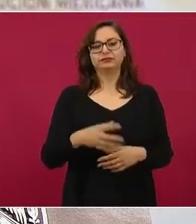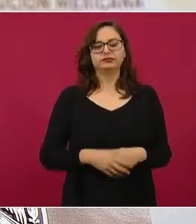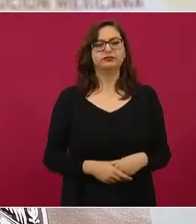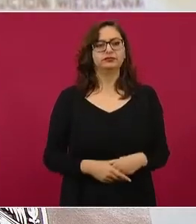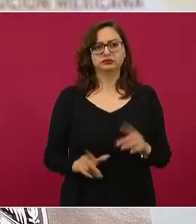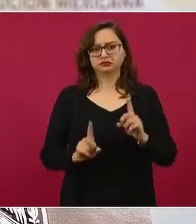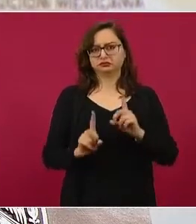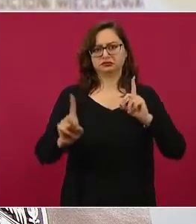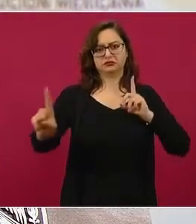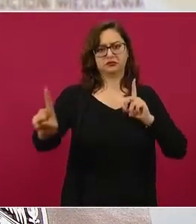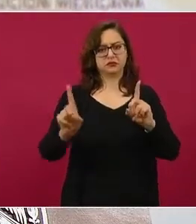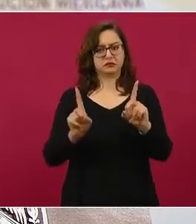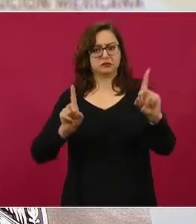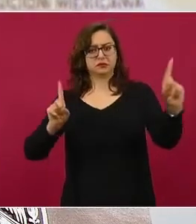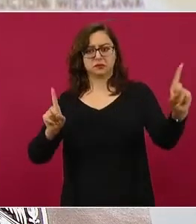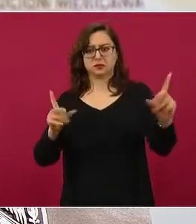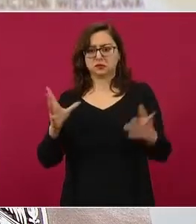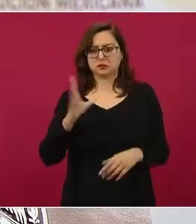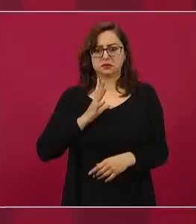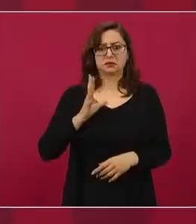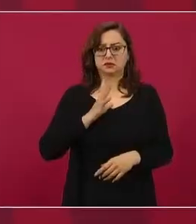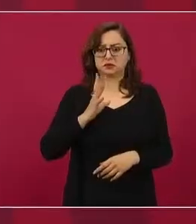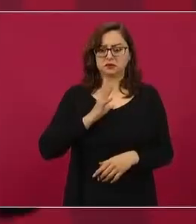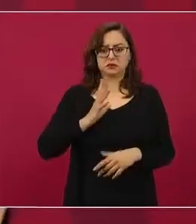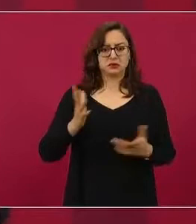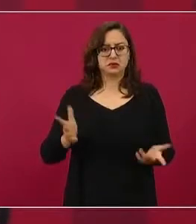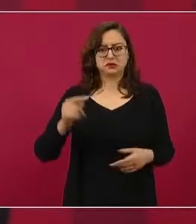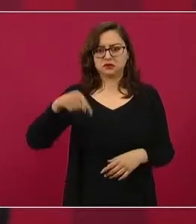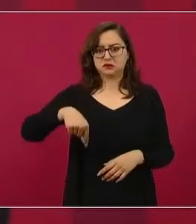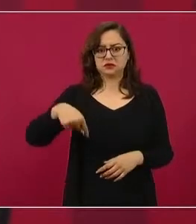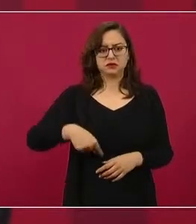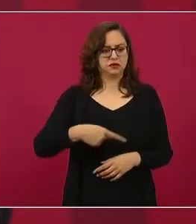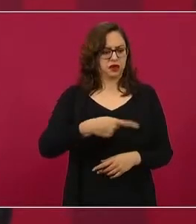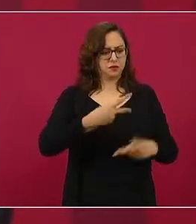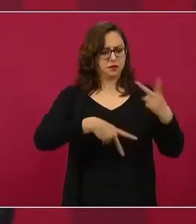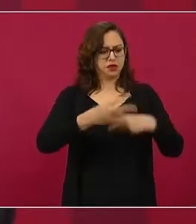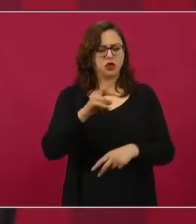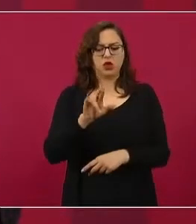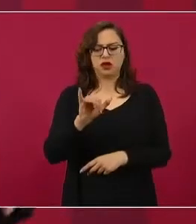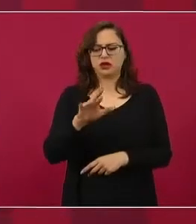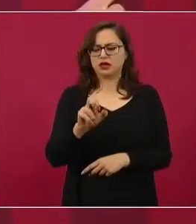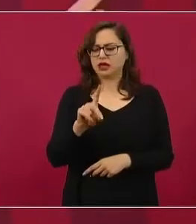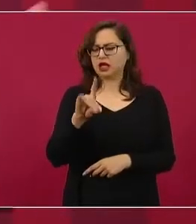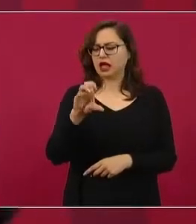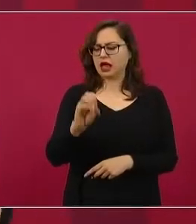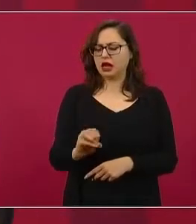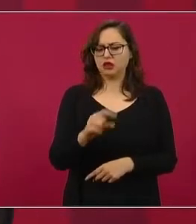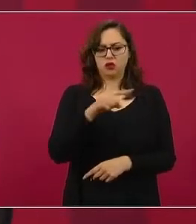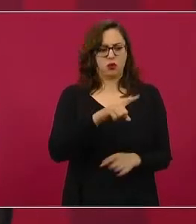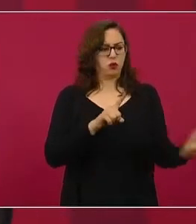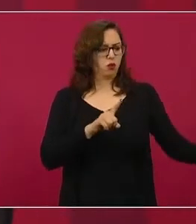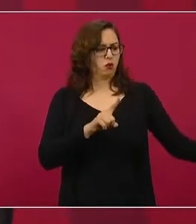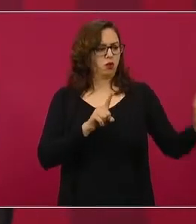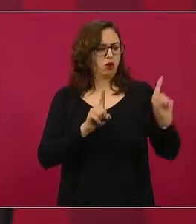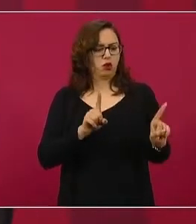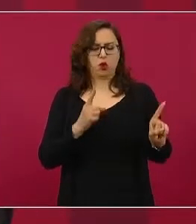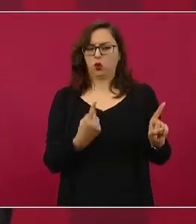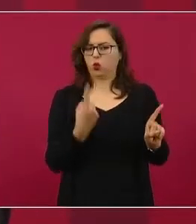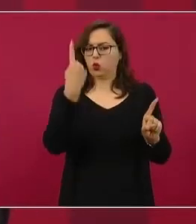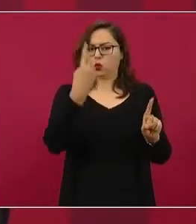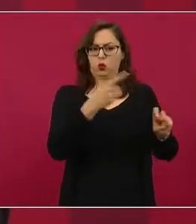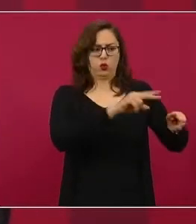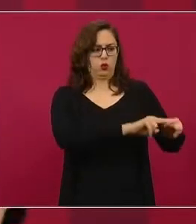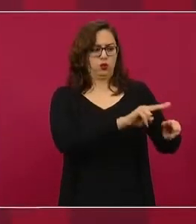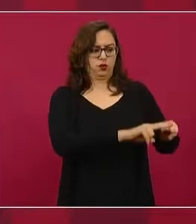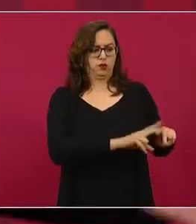Sheffield, el procurador del consumidor, el único compañero que lo